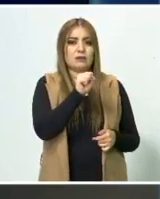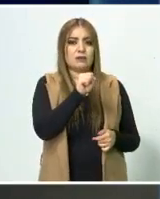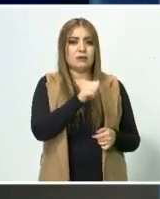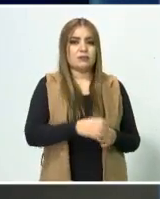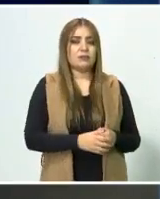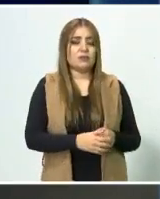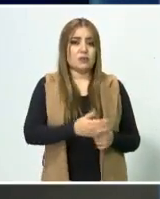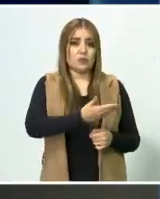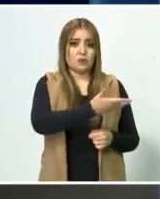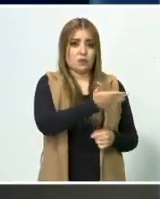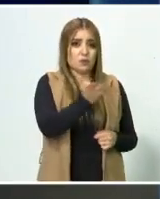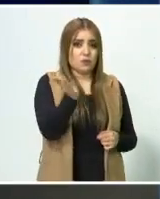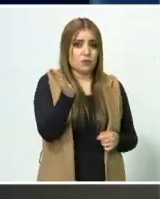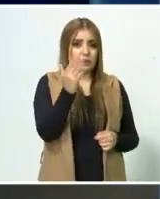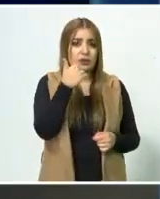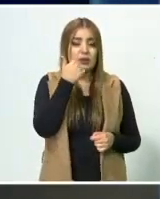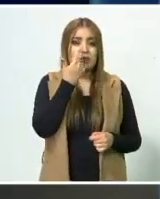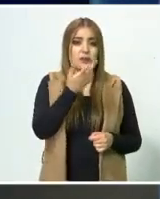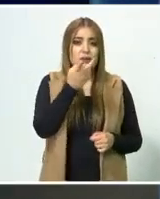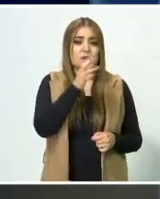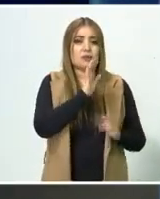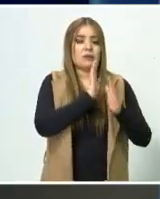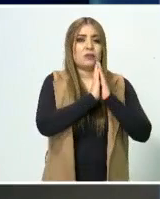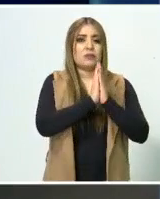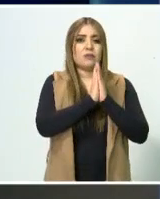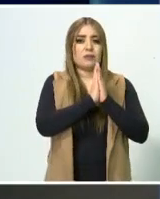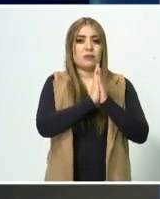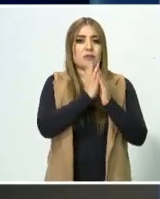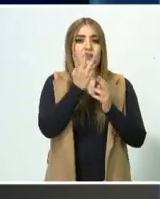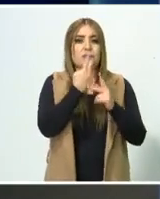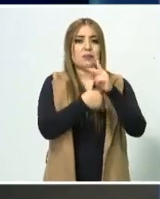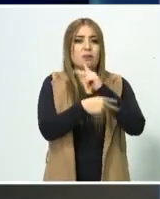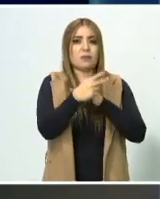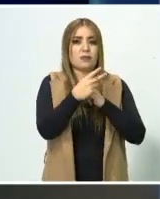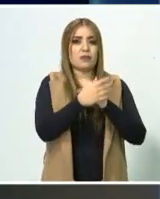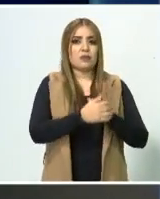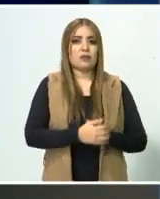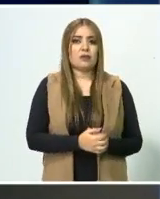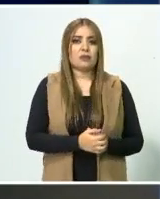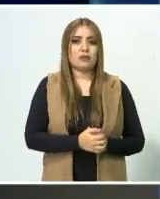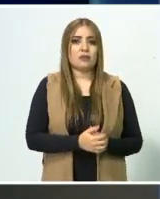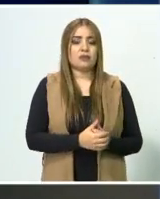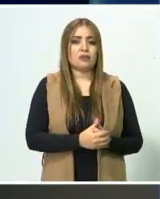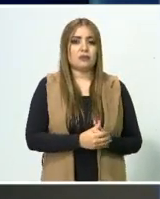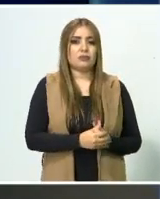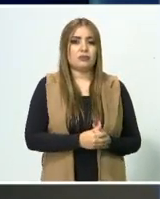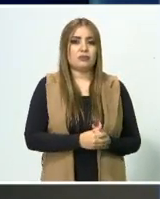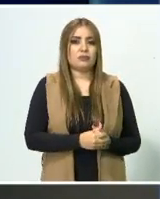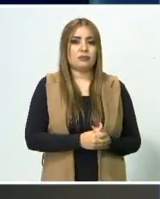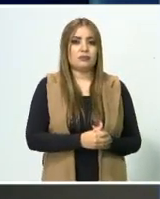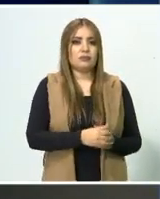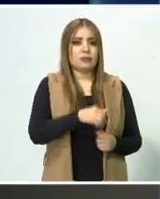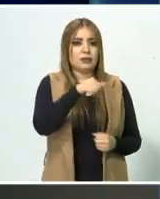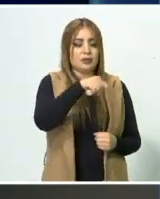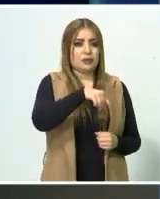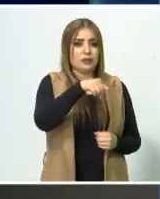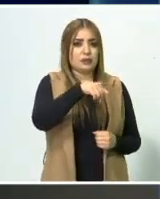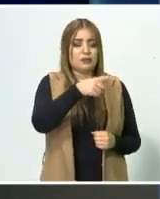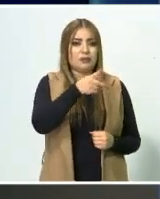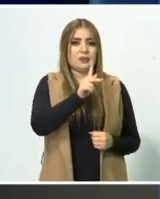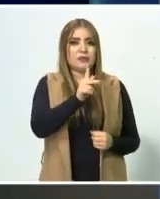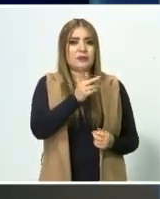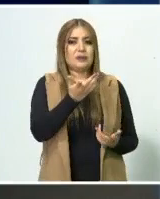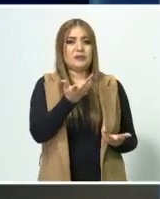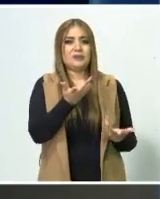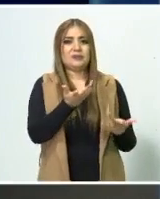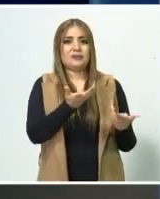si usted desea, por favor, venga a Multimedios. Pero no sé exactamente